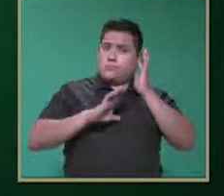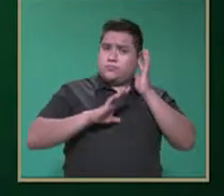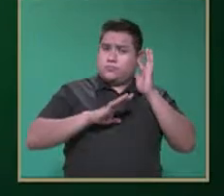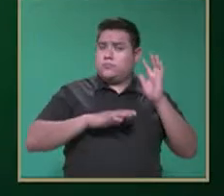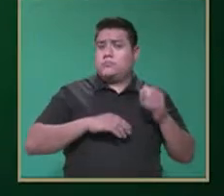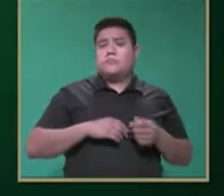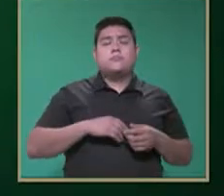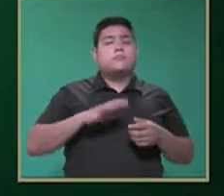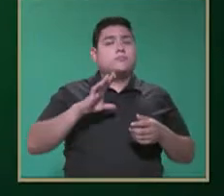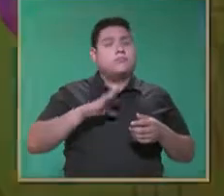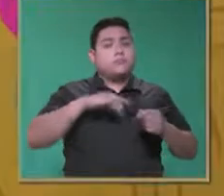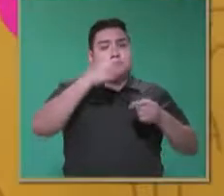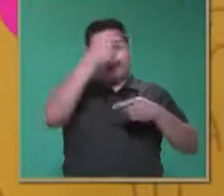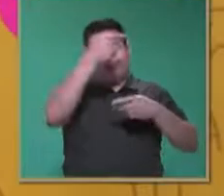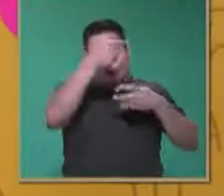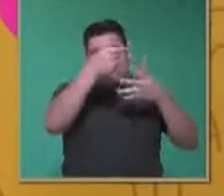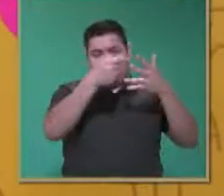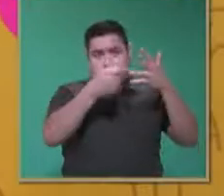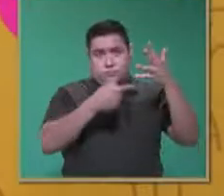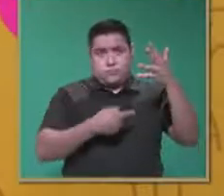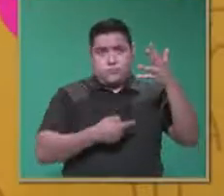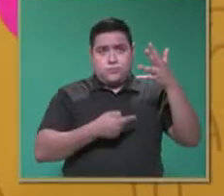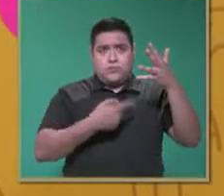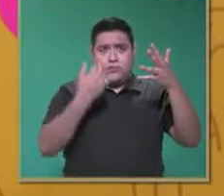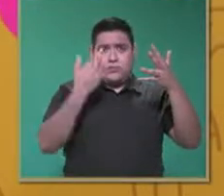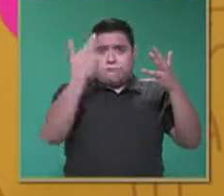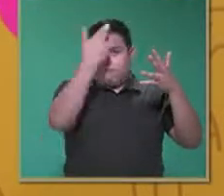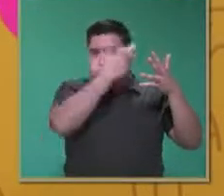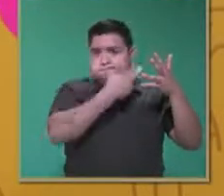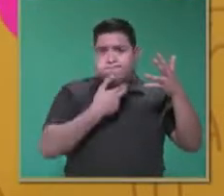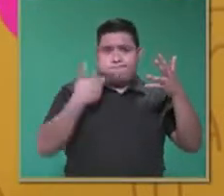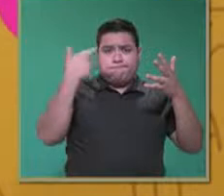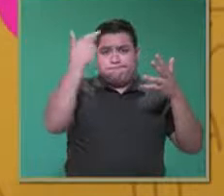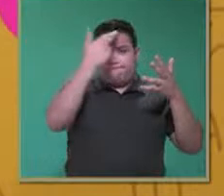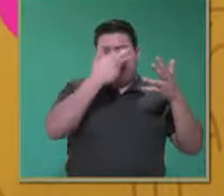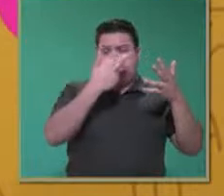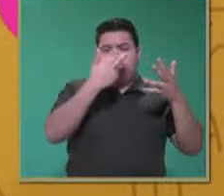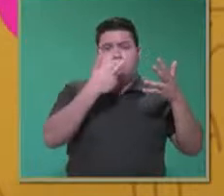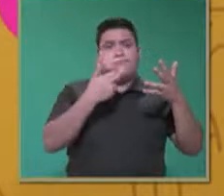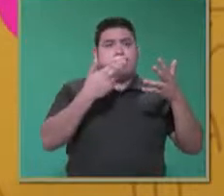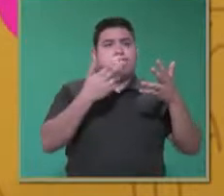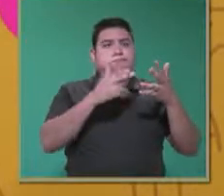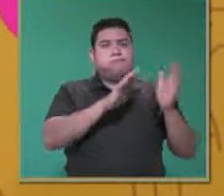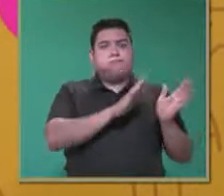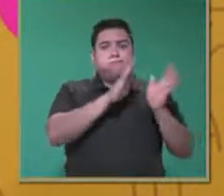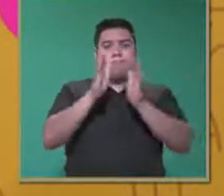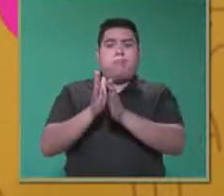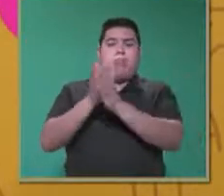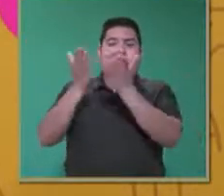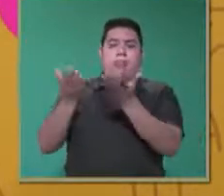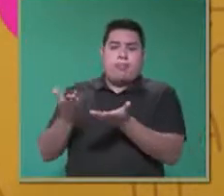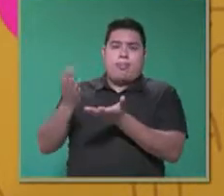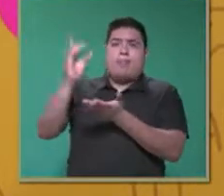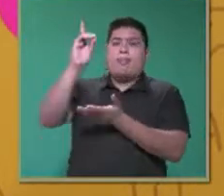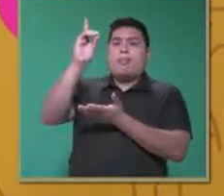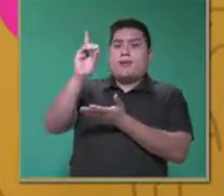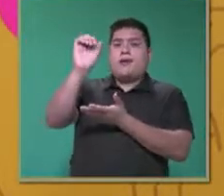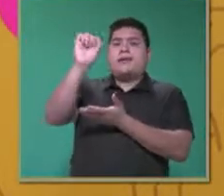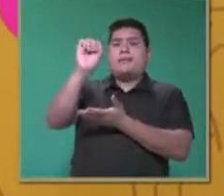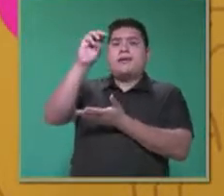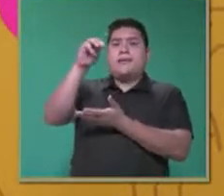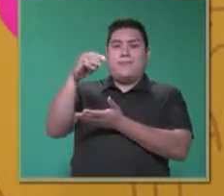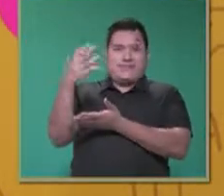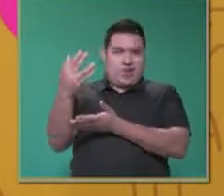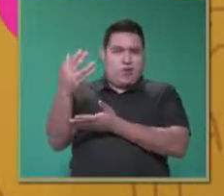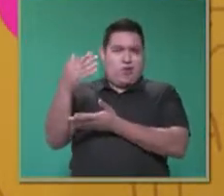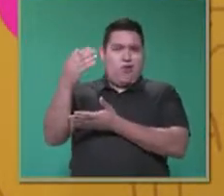una serie de listas de cotejo que nos llevan a un libro que se llama DSM-5.